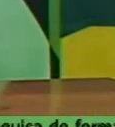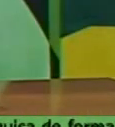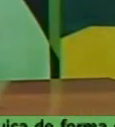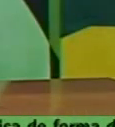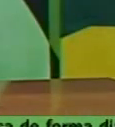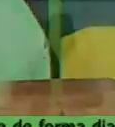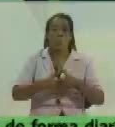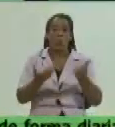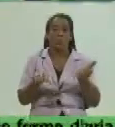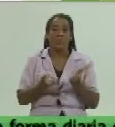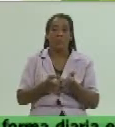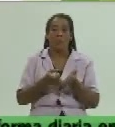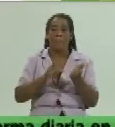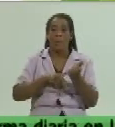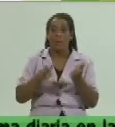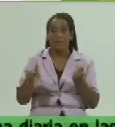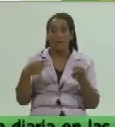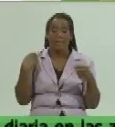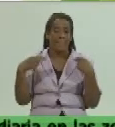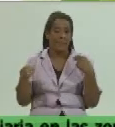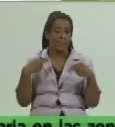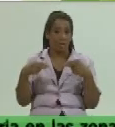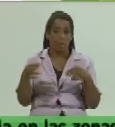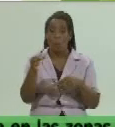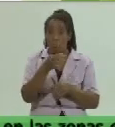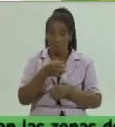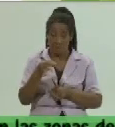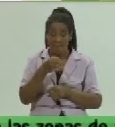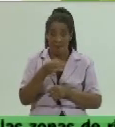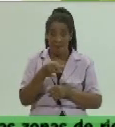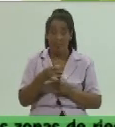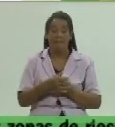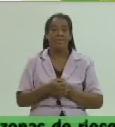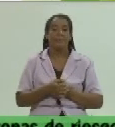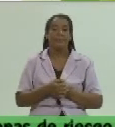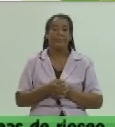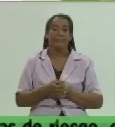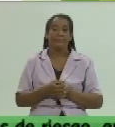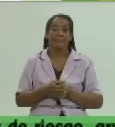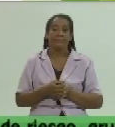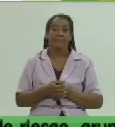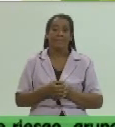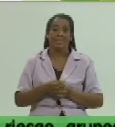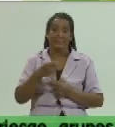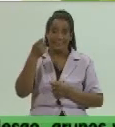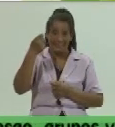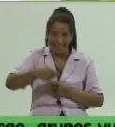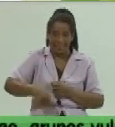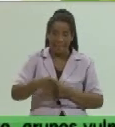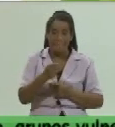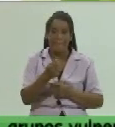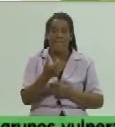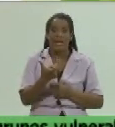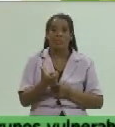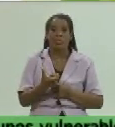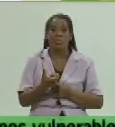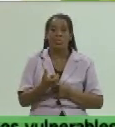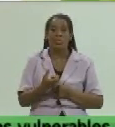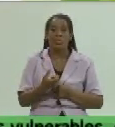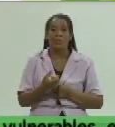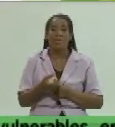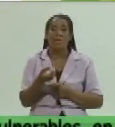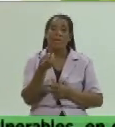provinciales como los consejos de administración municipales se le se le fijen precios se le se le concede una bonificación